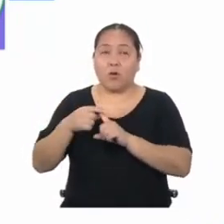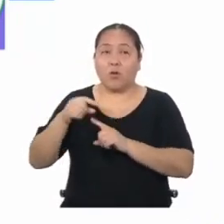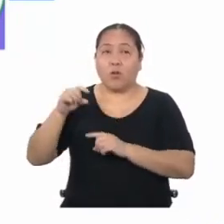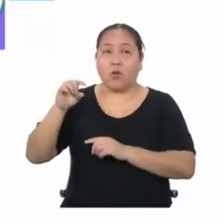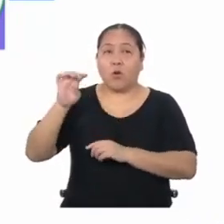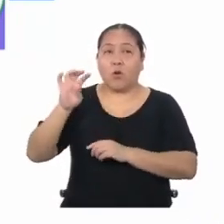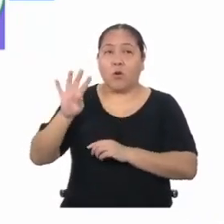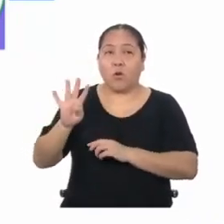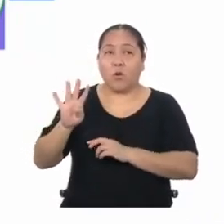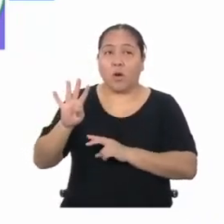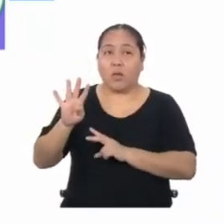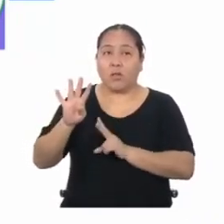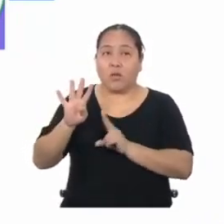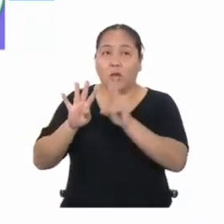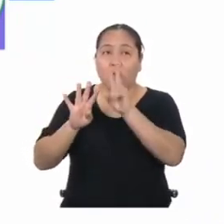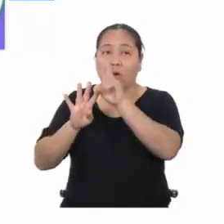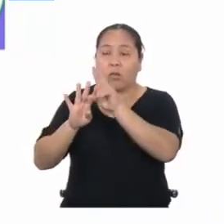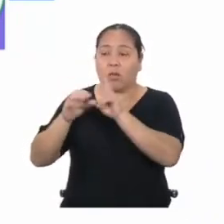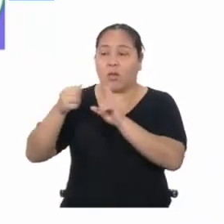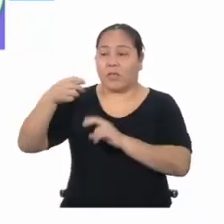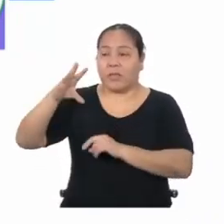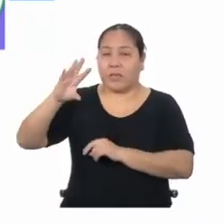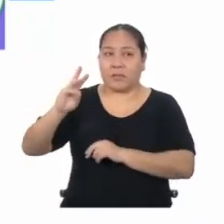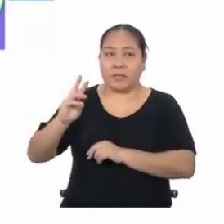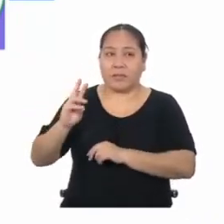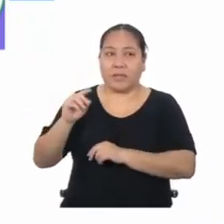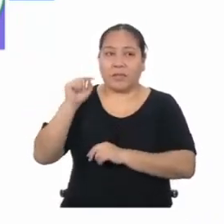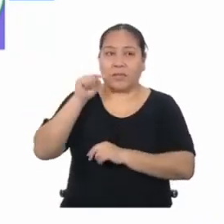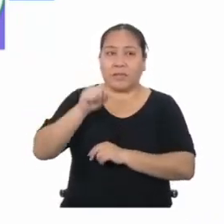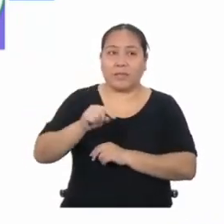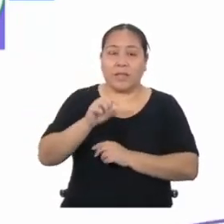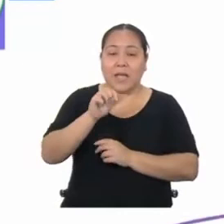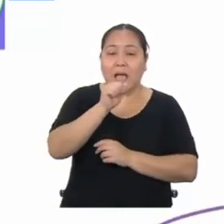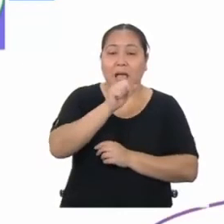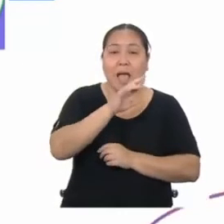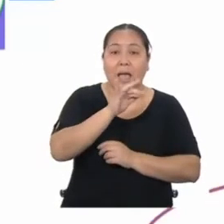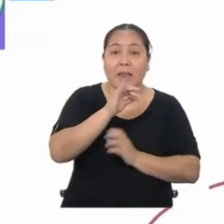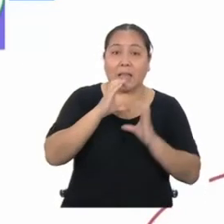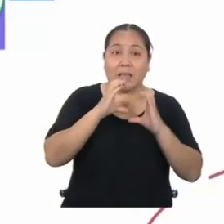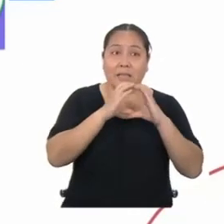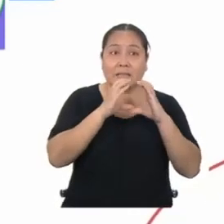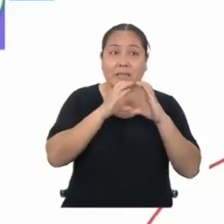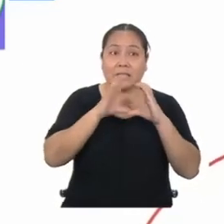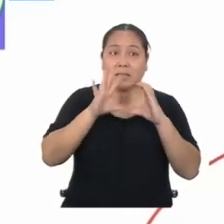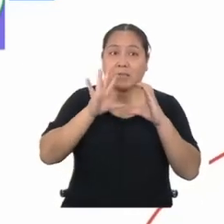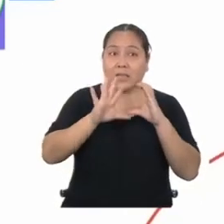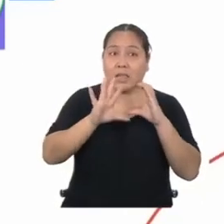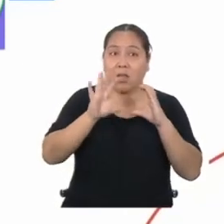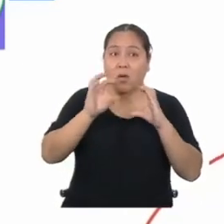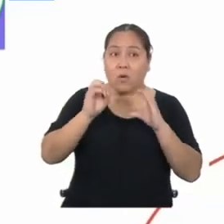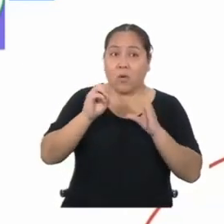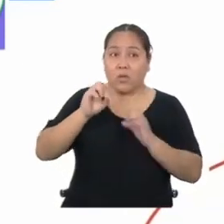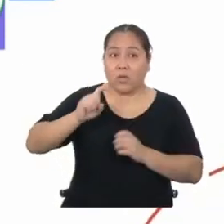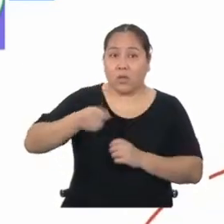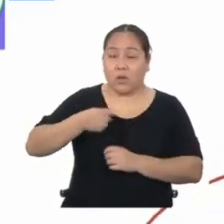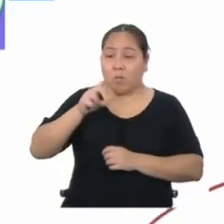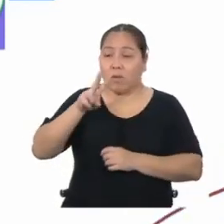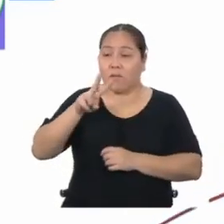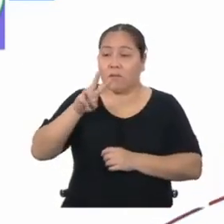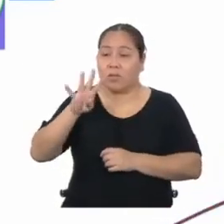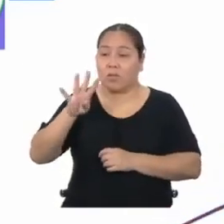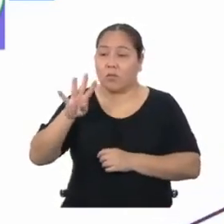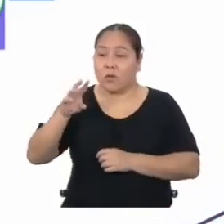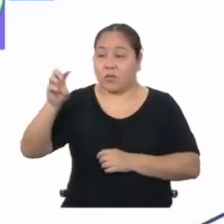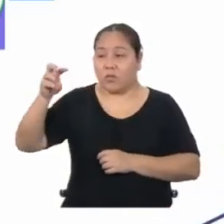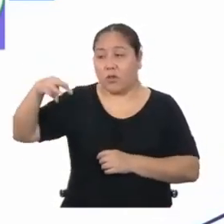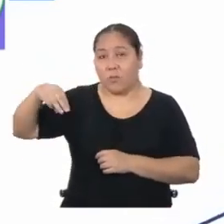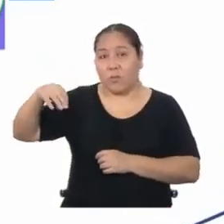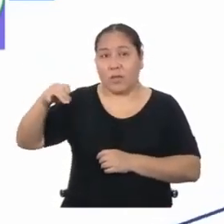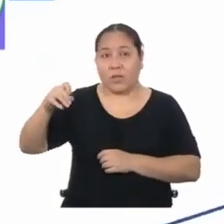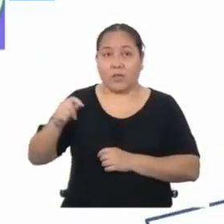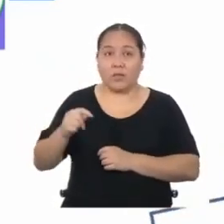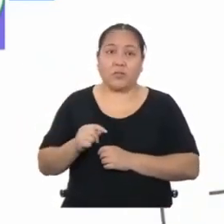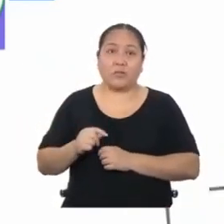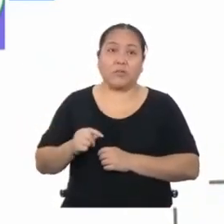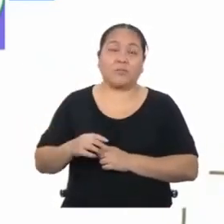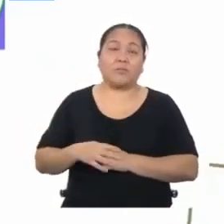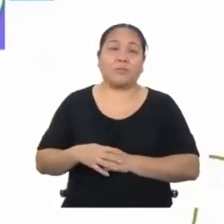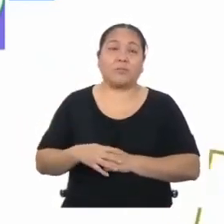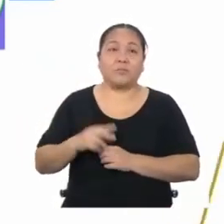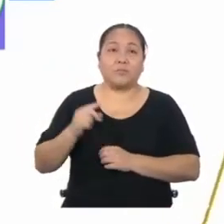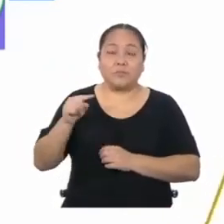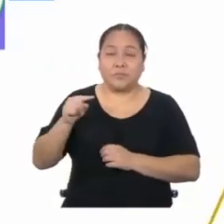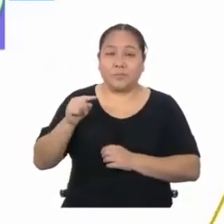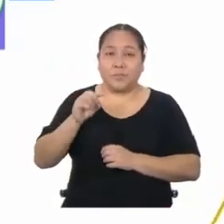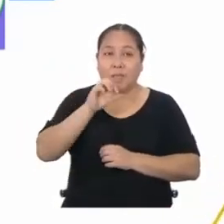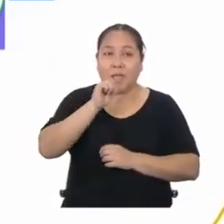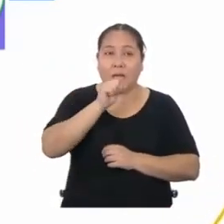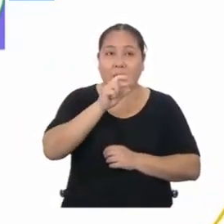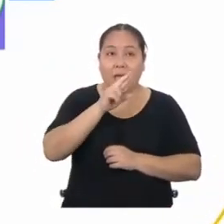16. Así tenemos que el área del círculo es de 50,24 metros cuadrados. Y para obtener el área del cuadrado,